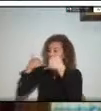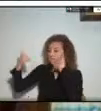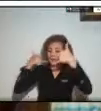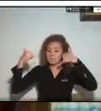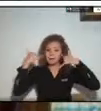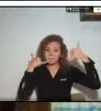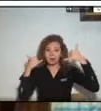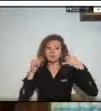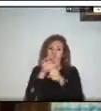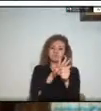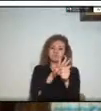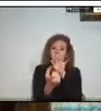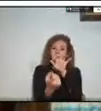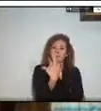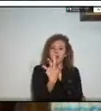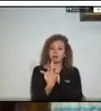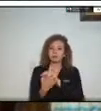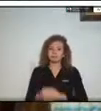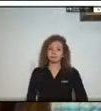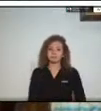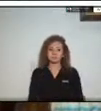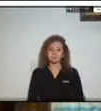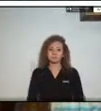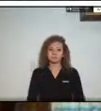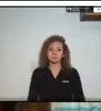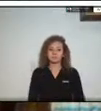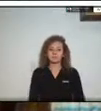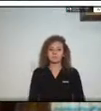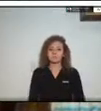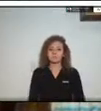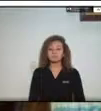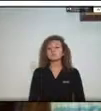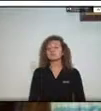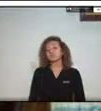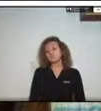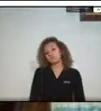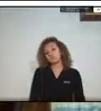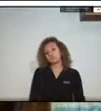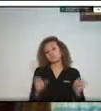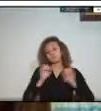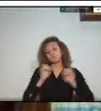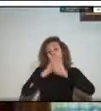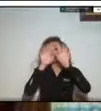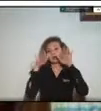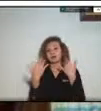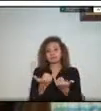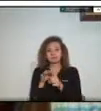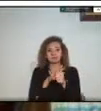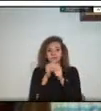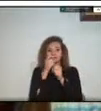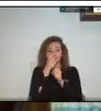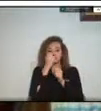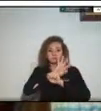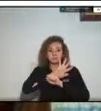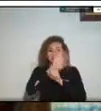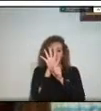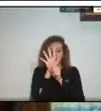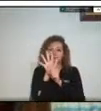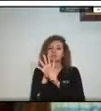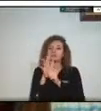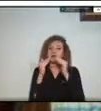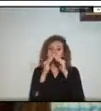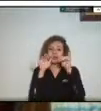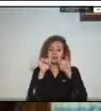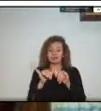estos casos cabe decir que durante esta época de pandemia de cuarentena se han triplicado los casos y a pesar de las